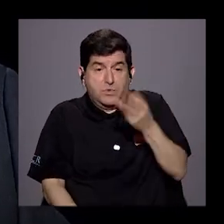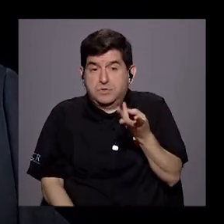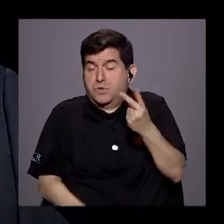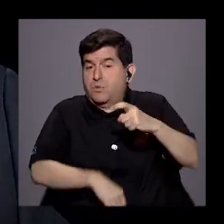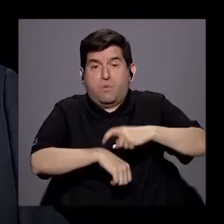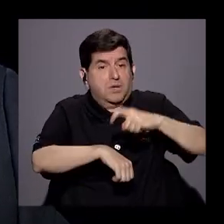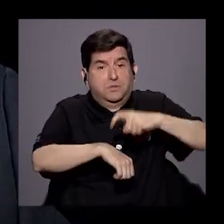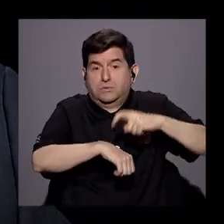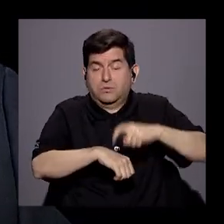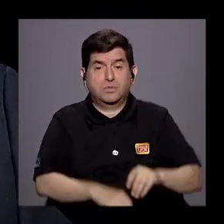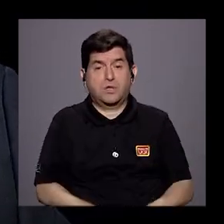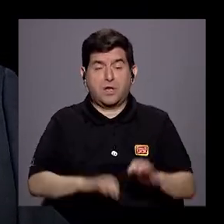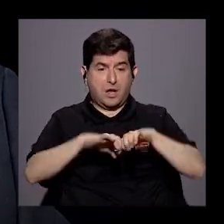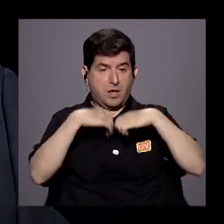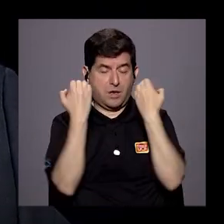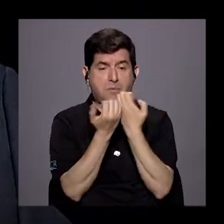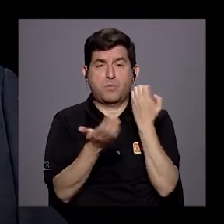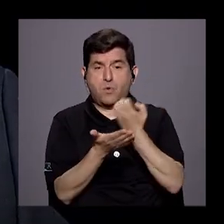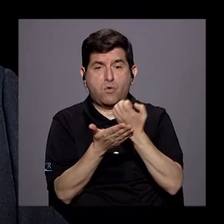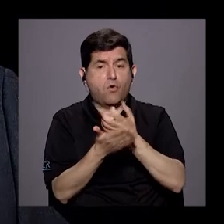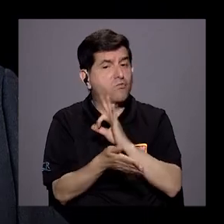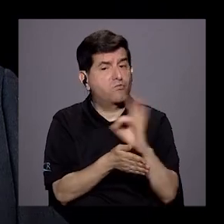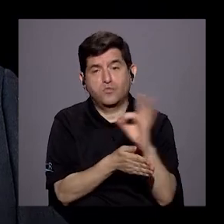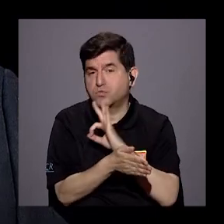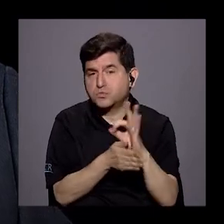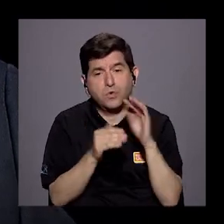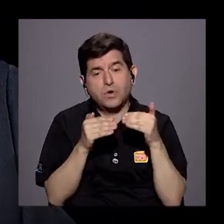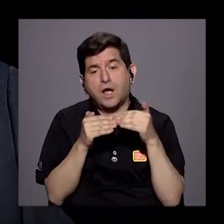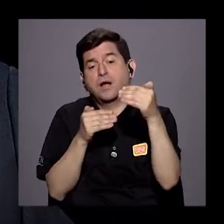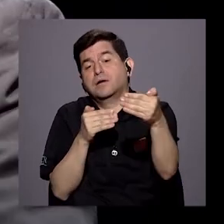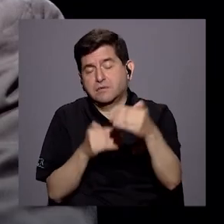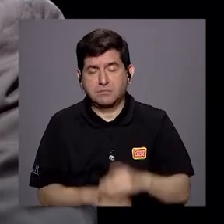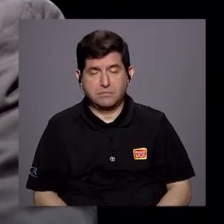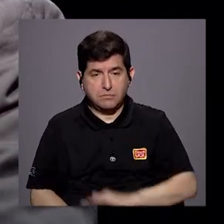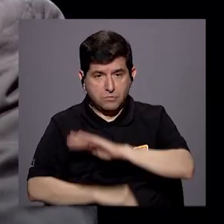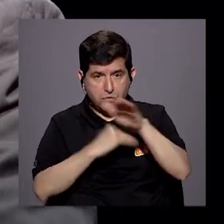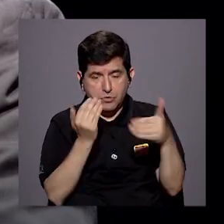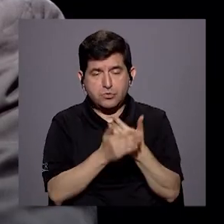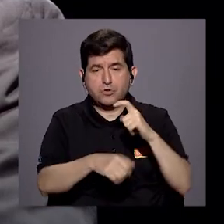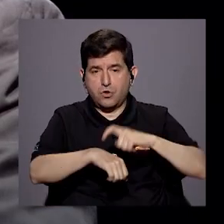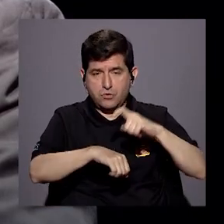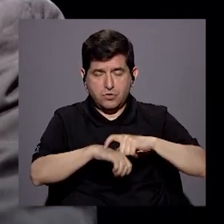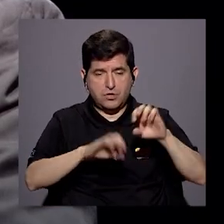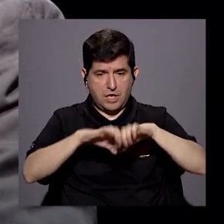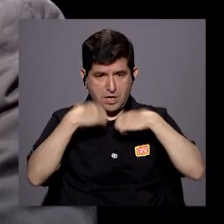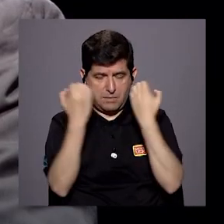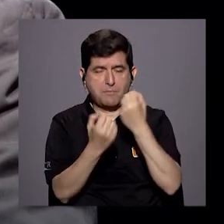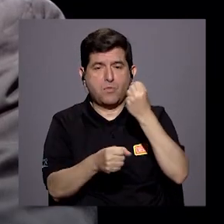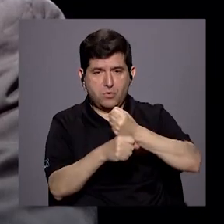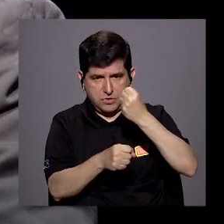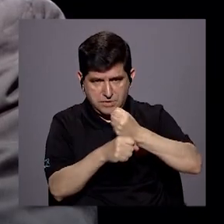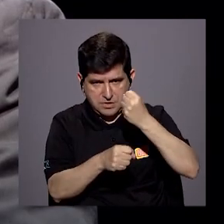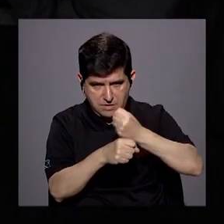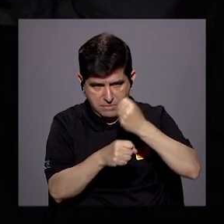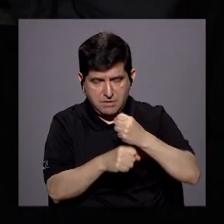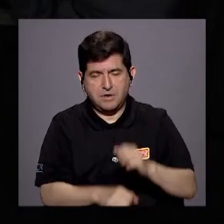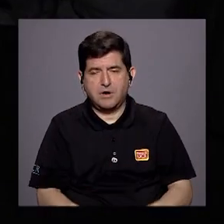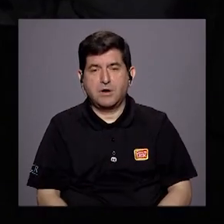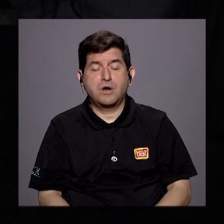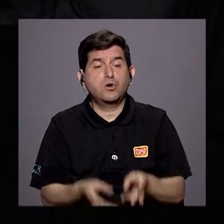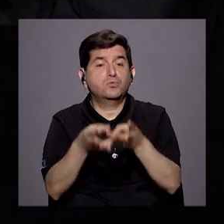cuánto tiempo más estará este equipo económico en funciones, ¿verdad? Todo el tiempo que el equipo económico pueda seguir trabajando